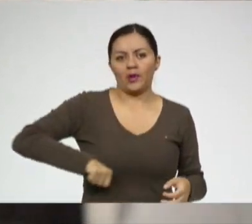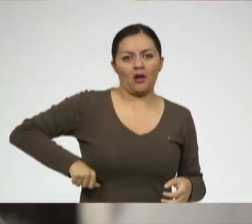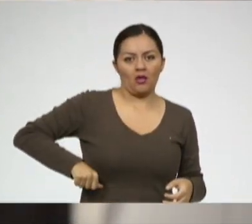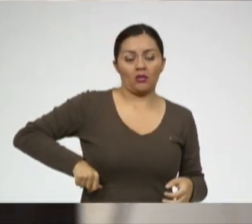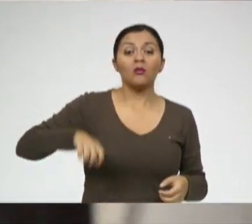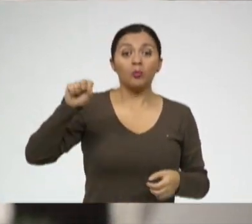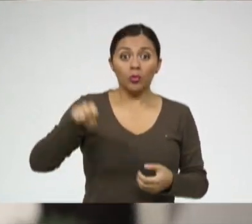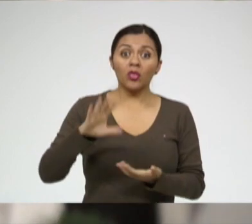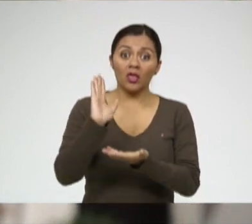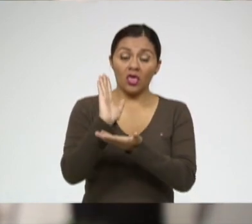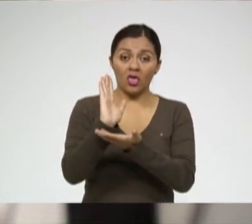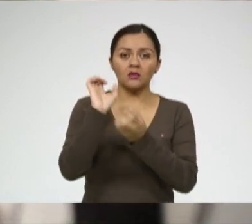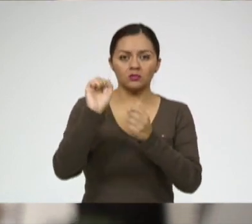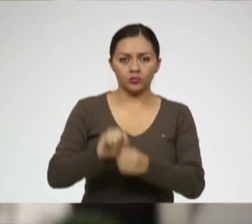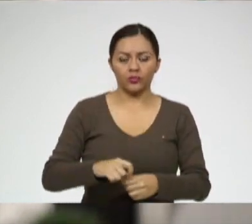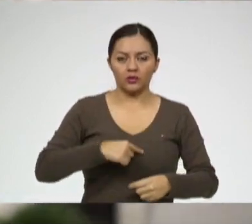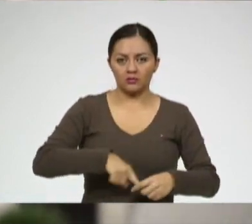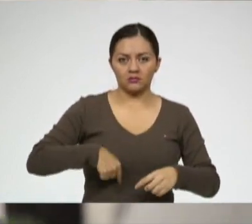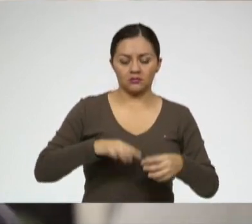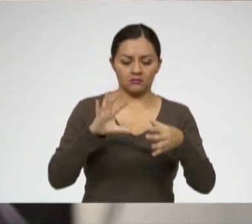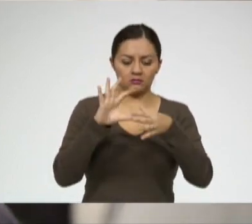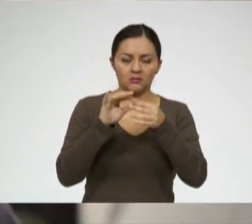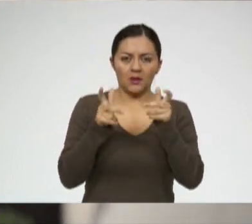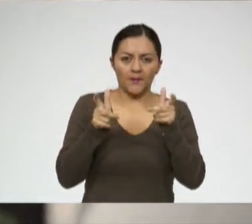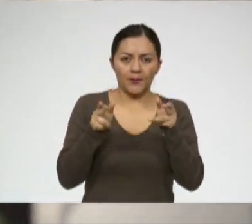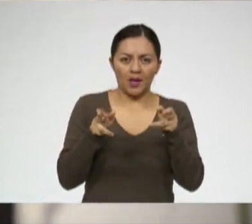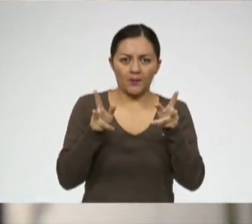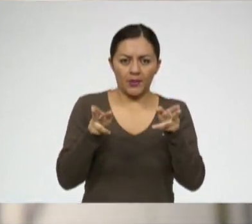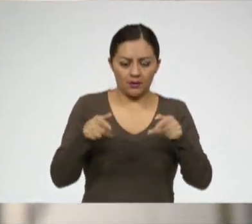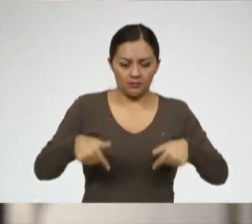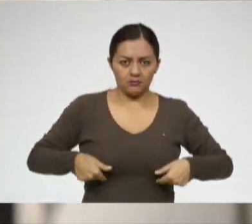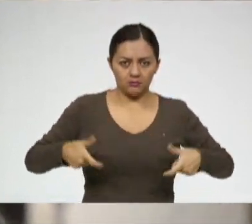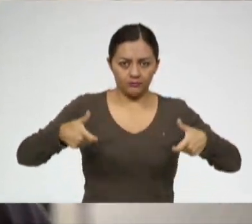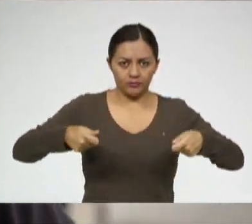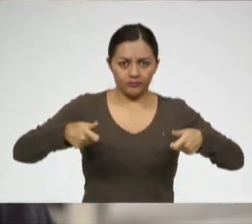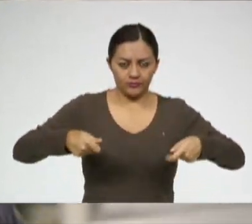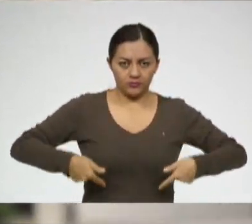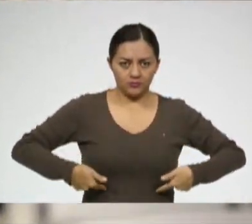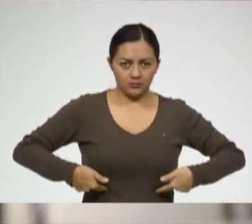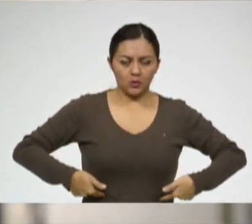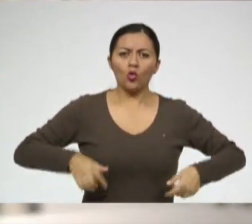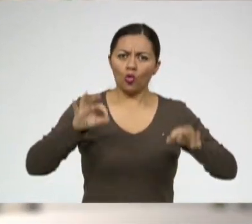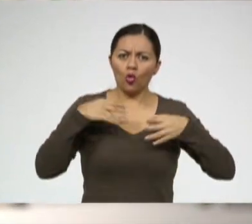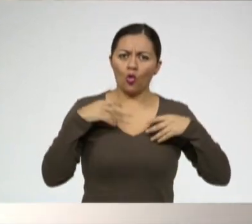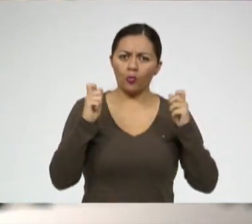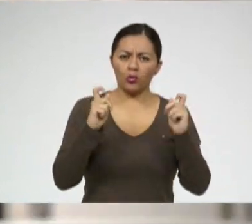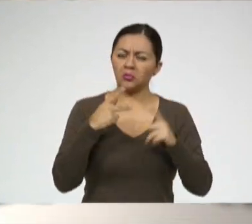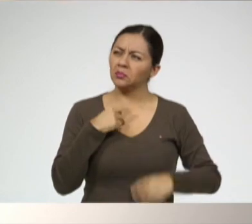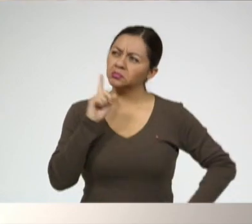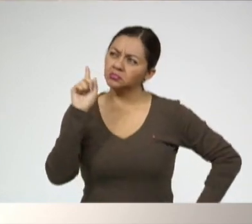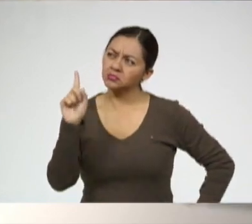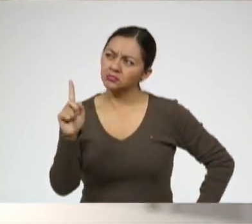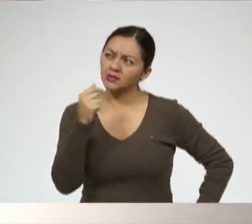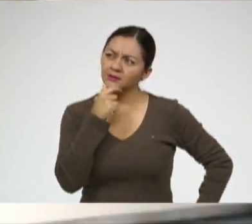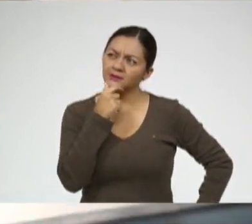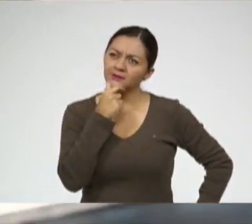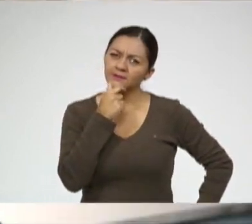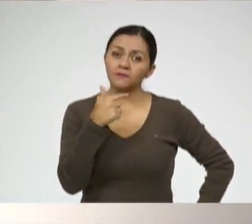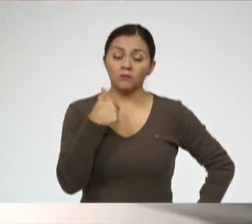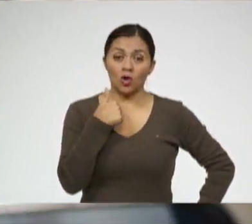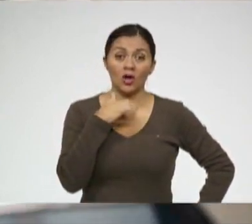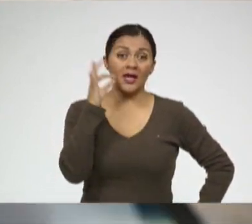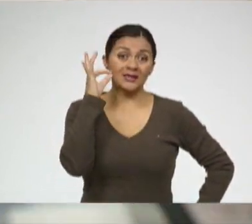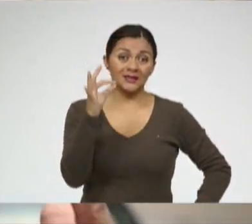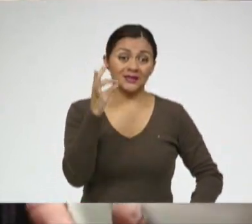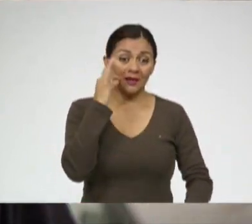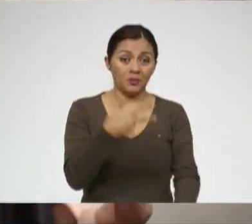puede hacer, te hace el bypass y todas estas cosas gratis. Entonces yo tuve esa oportunidad pero al ver que mis exámenes